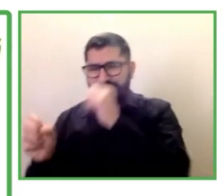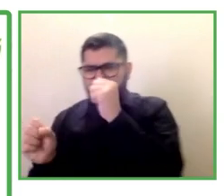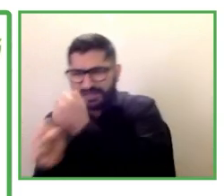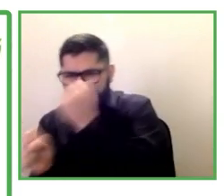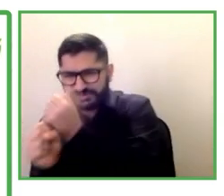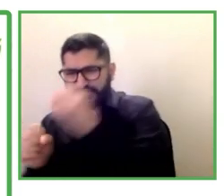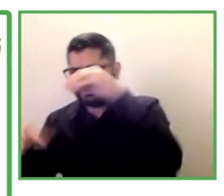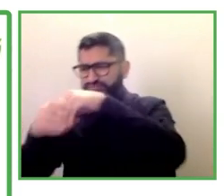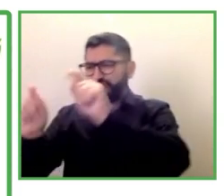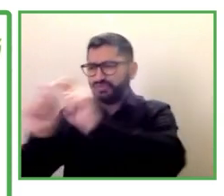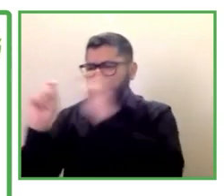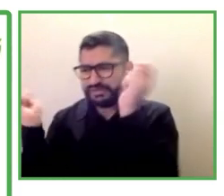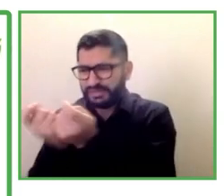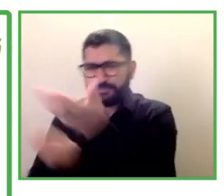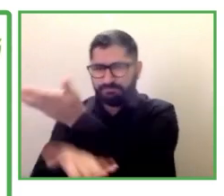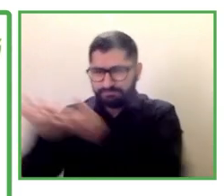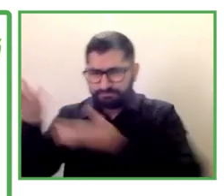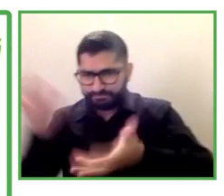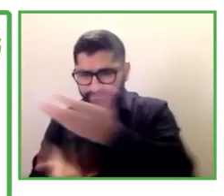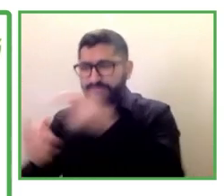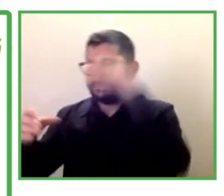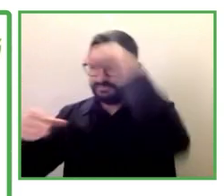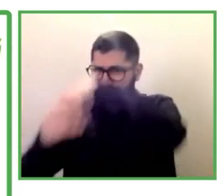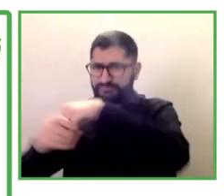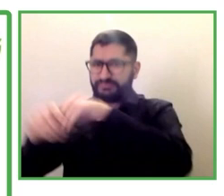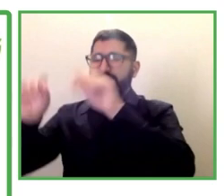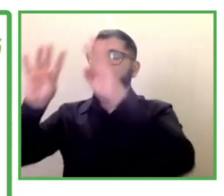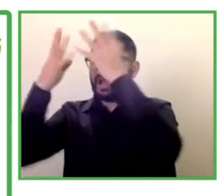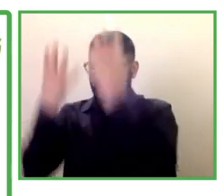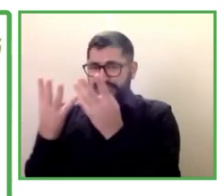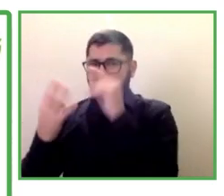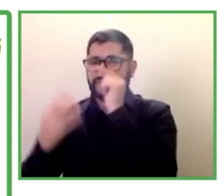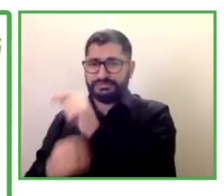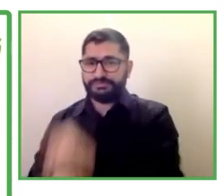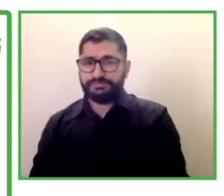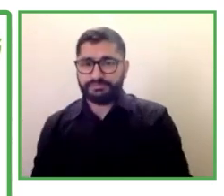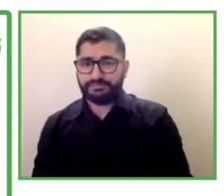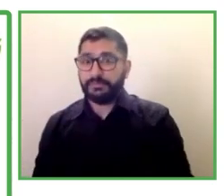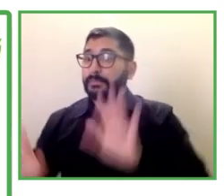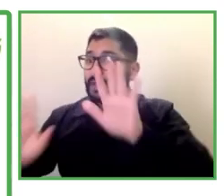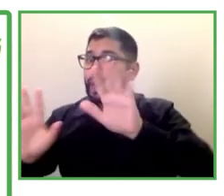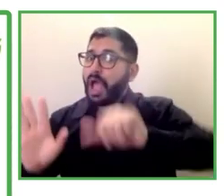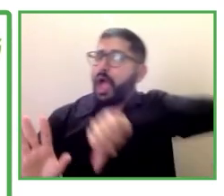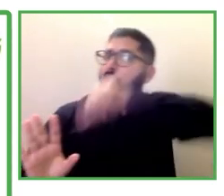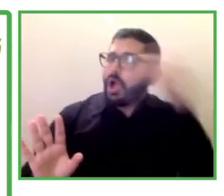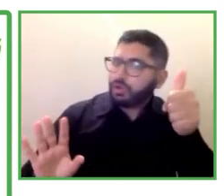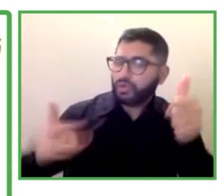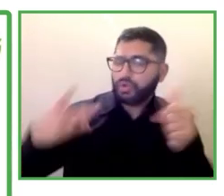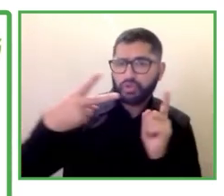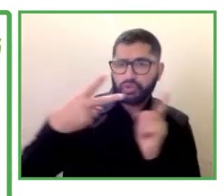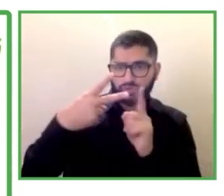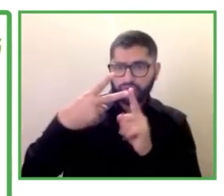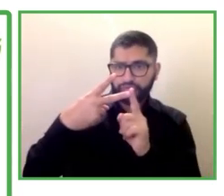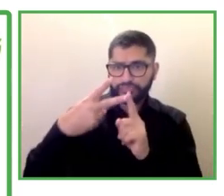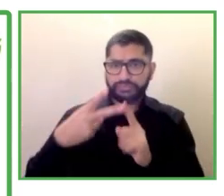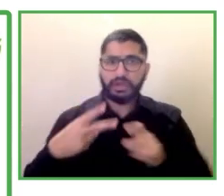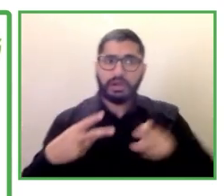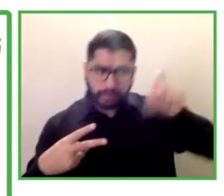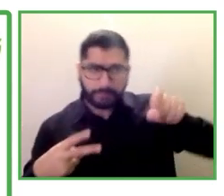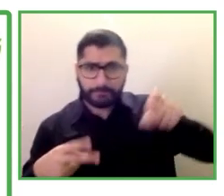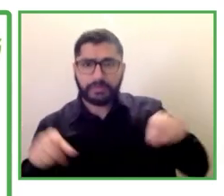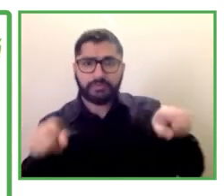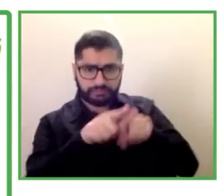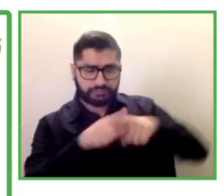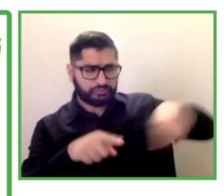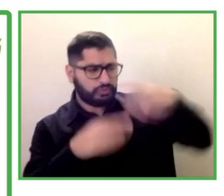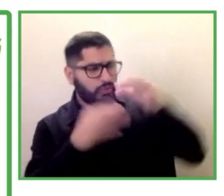penitenciaria, pero por otro lado, y este es quizás el aspecto más innovador del programa, desde el